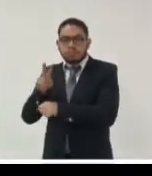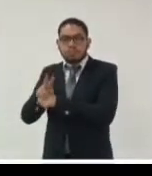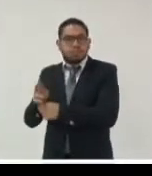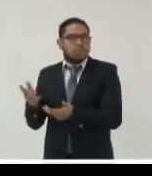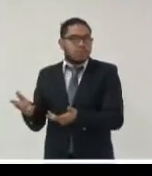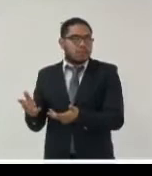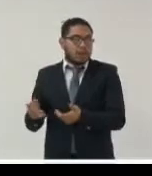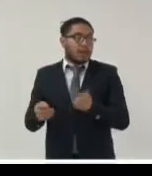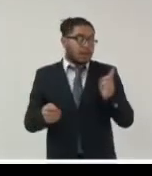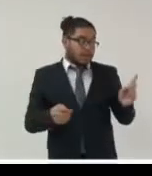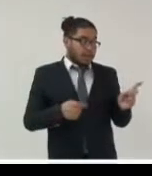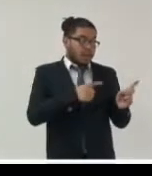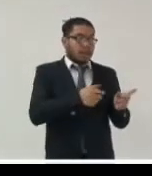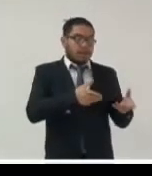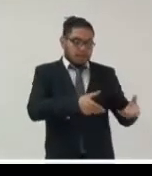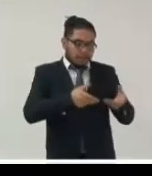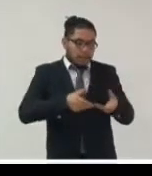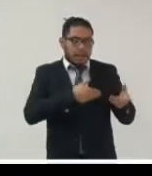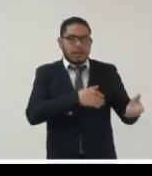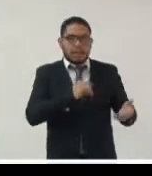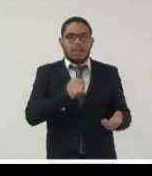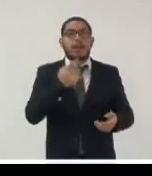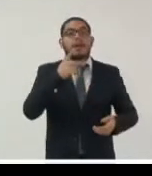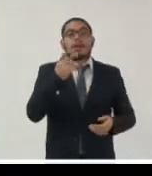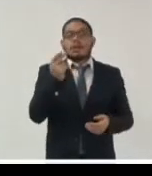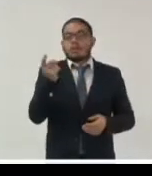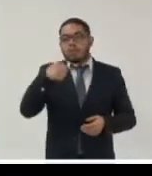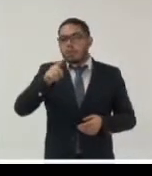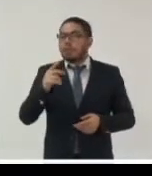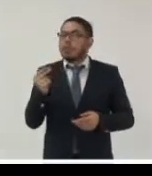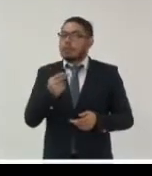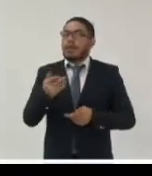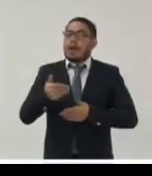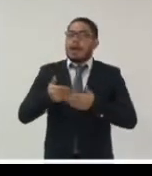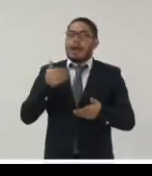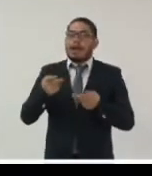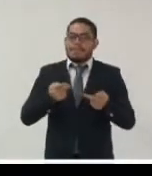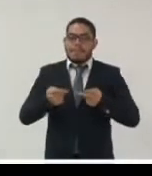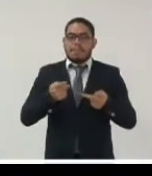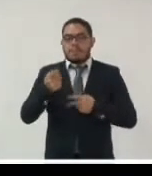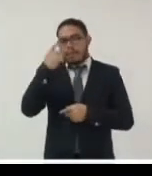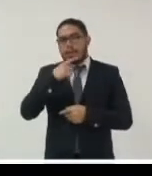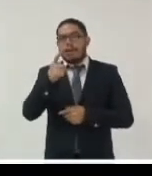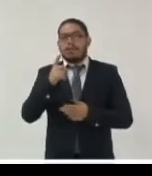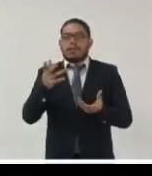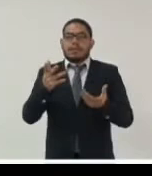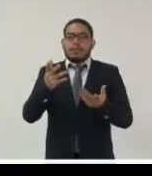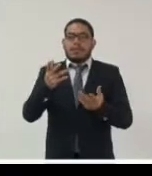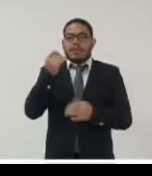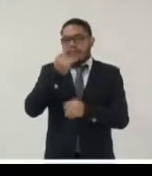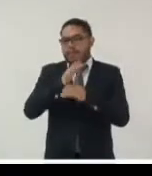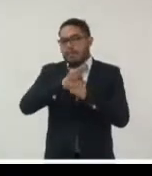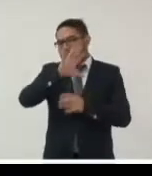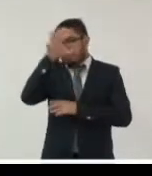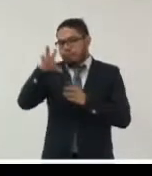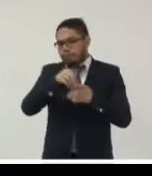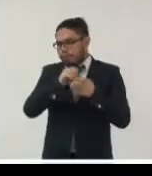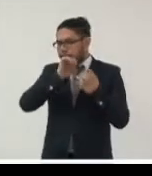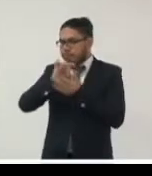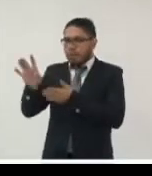recibir paquetes archivísticos como está en la norma es de eso que estamos hablando